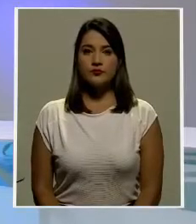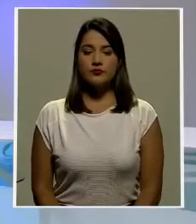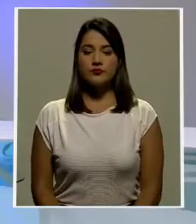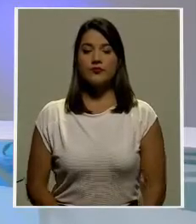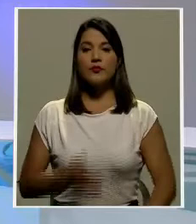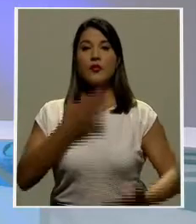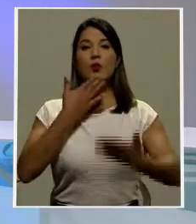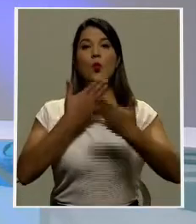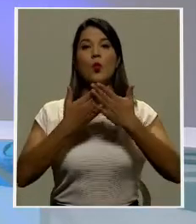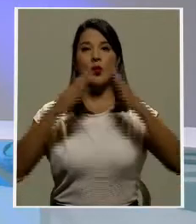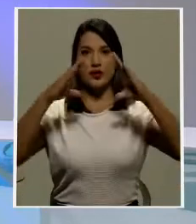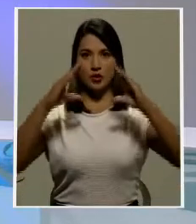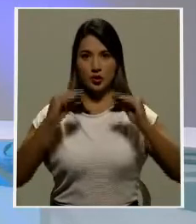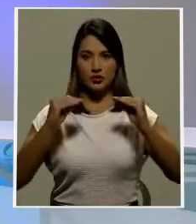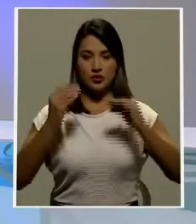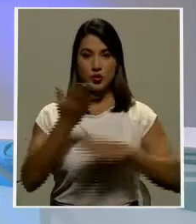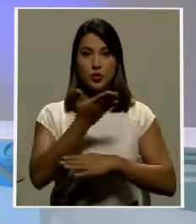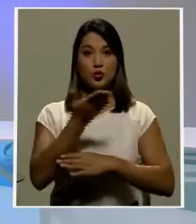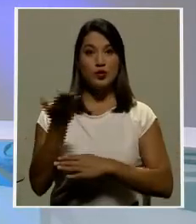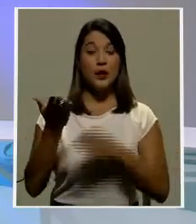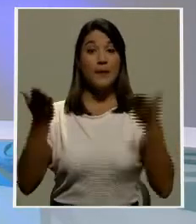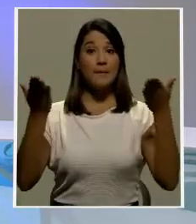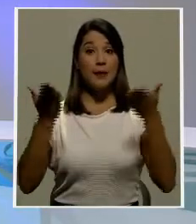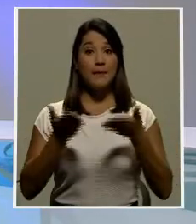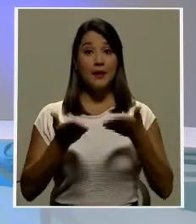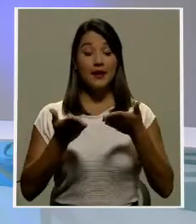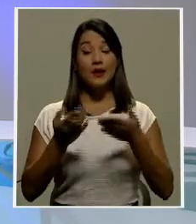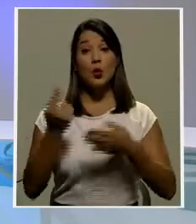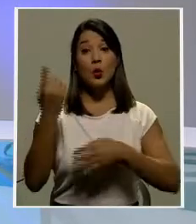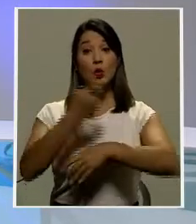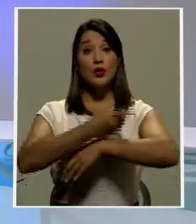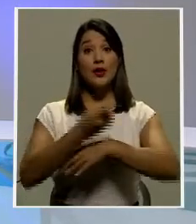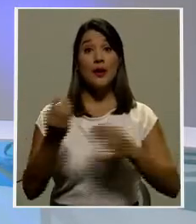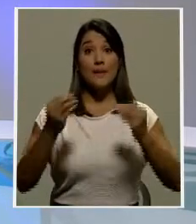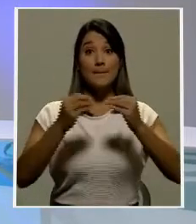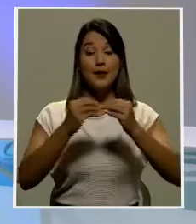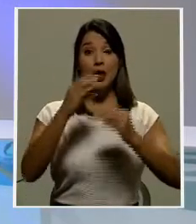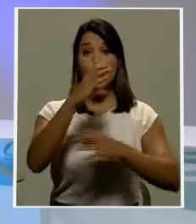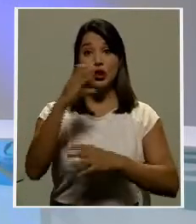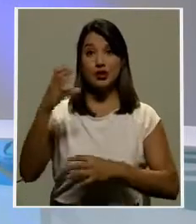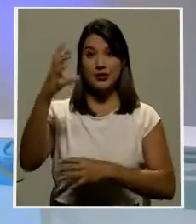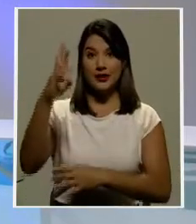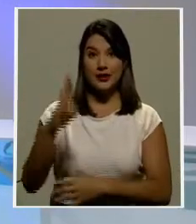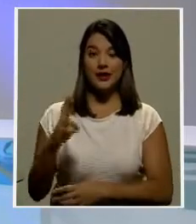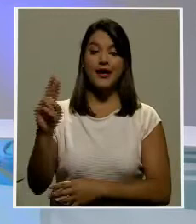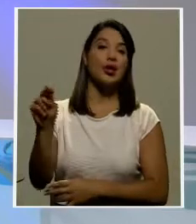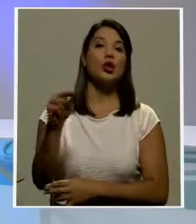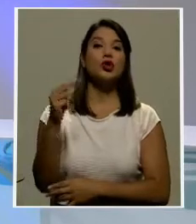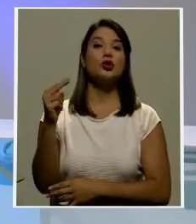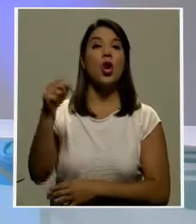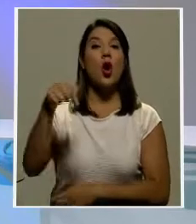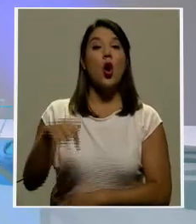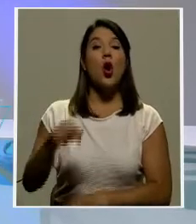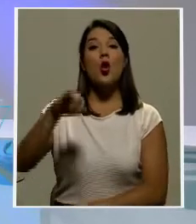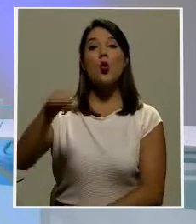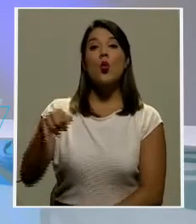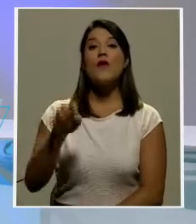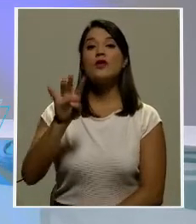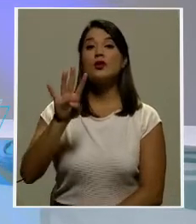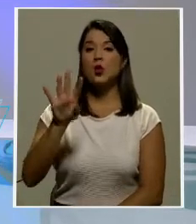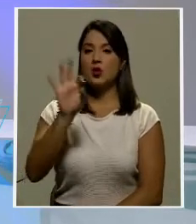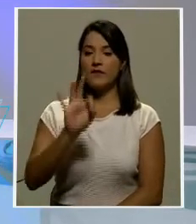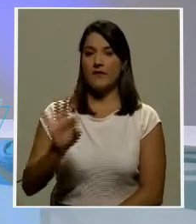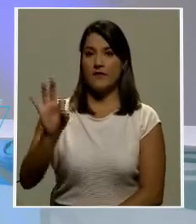Buenas noches, bienvenidos a la edición estelar de Costa Rica Noticias de este jueves 4 de febrero.